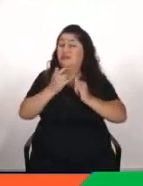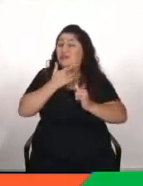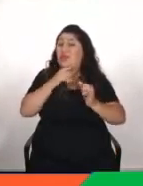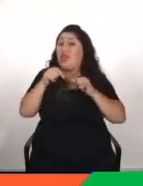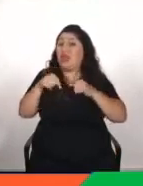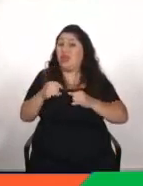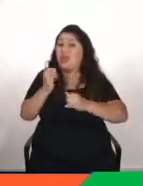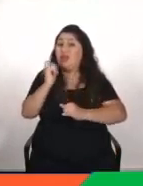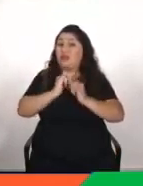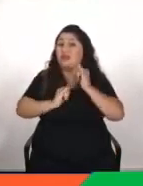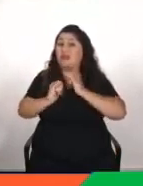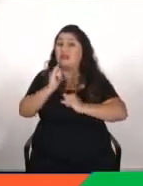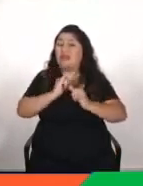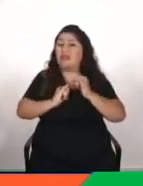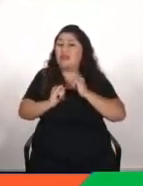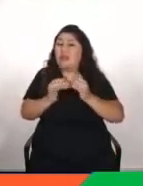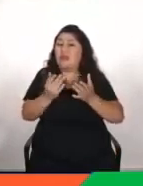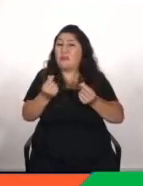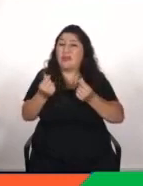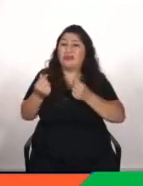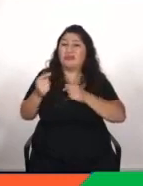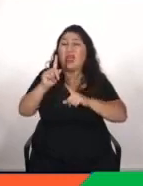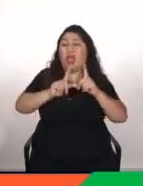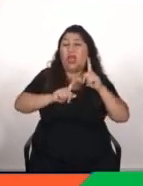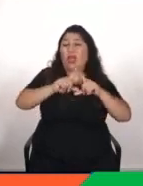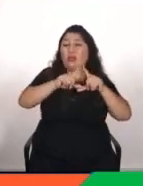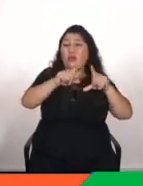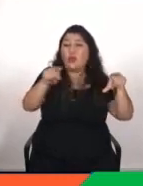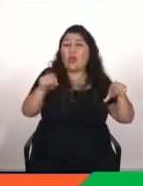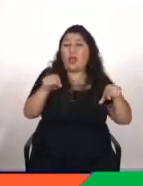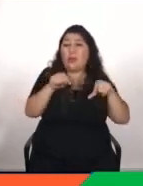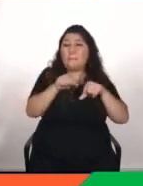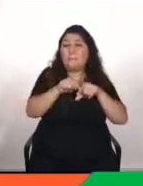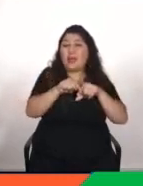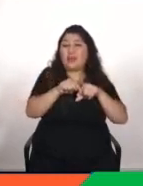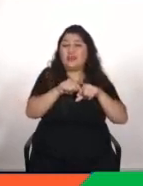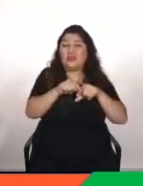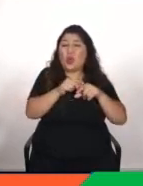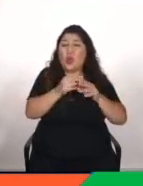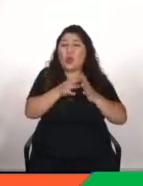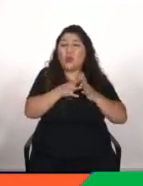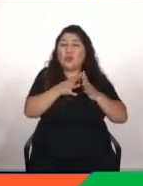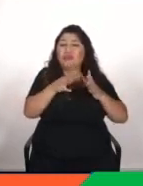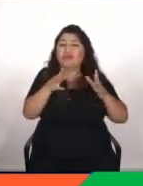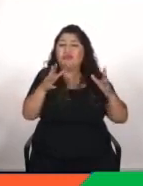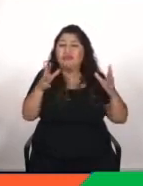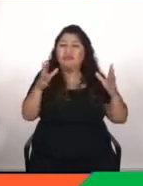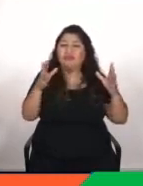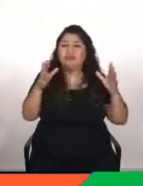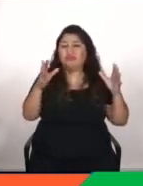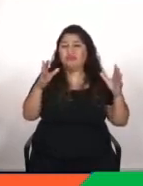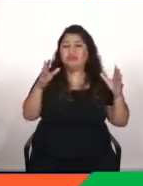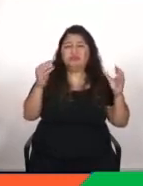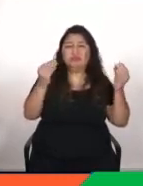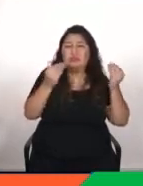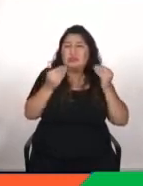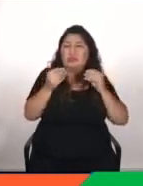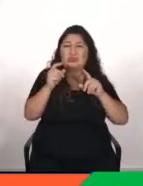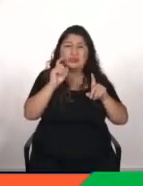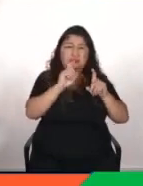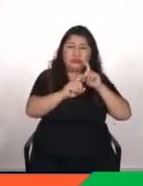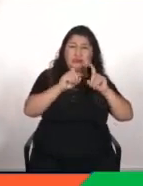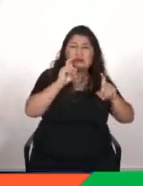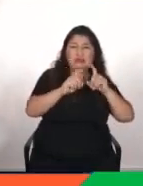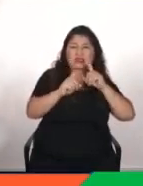espacio en algunos foros y tal bastante viciado bastante cerrado con esta tensión